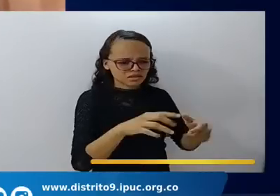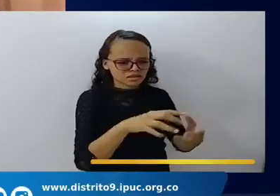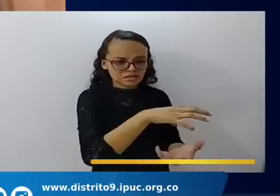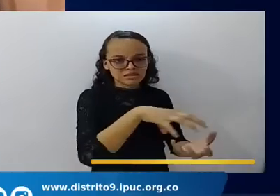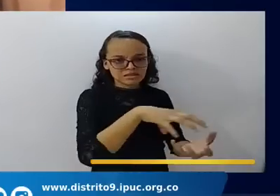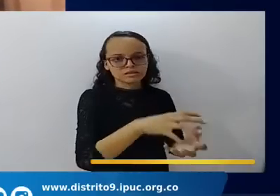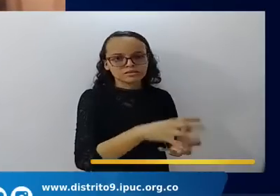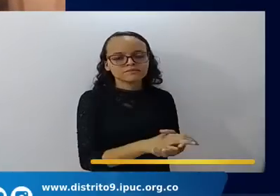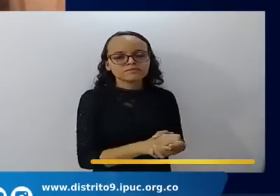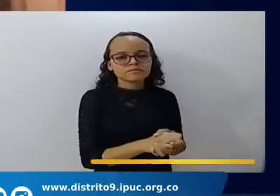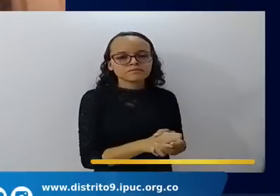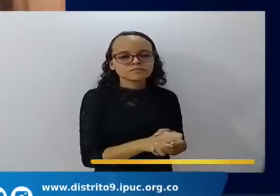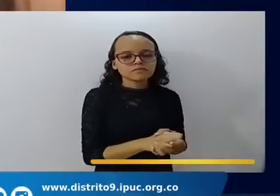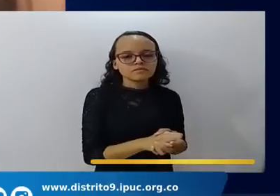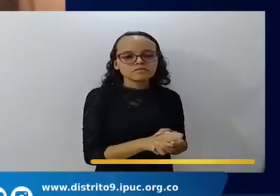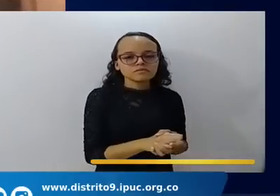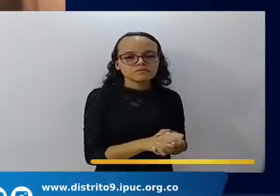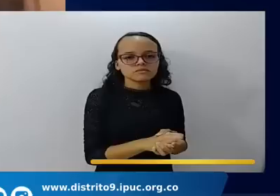Así que